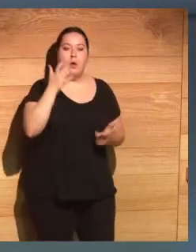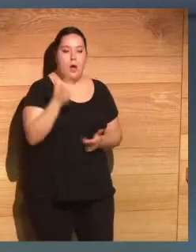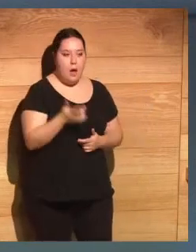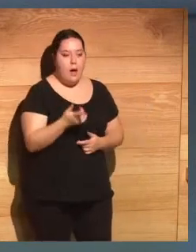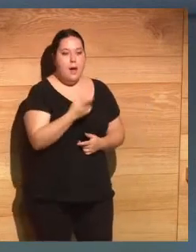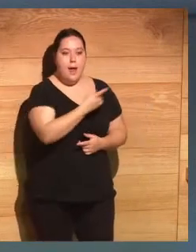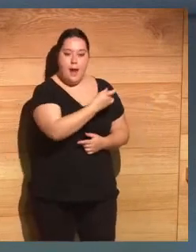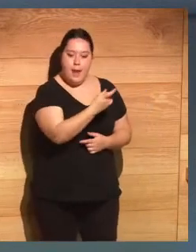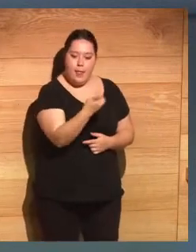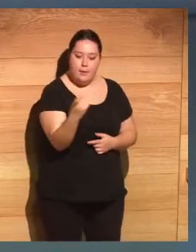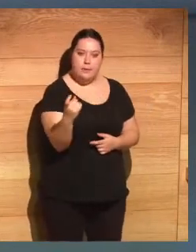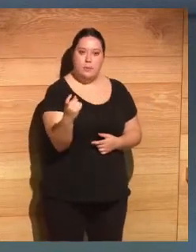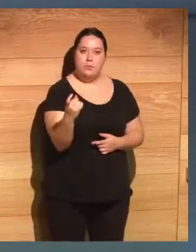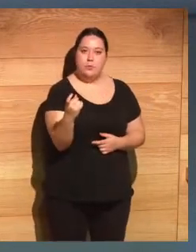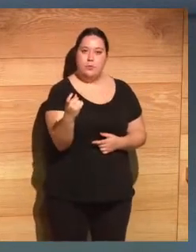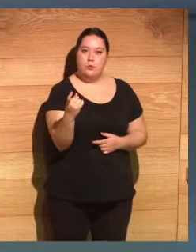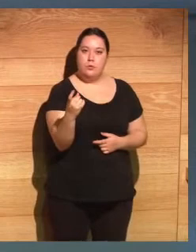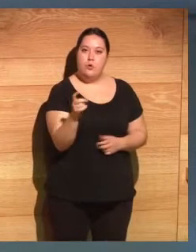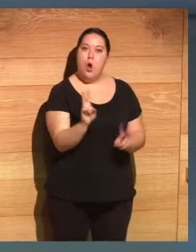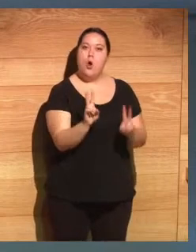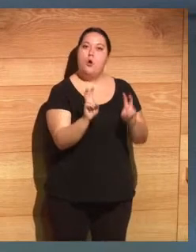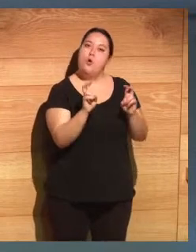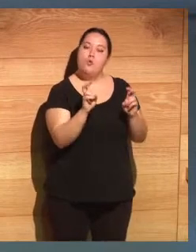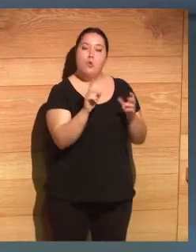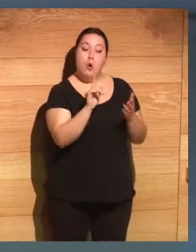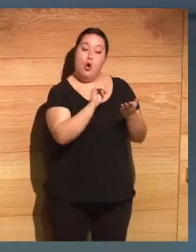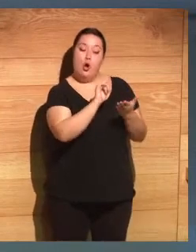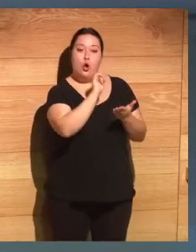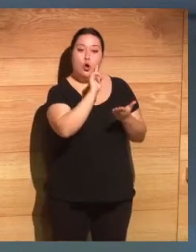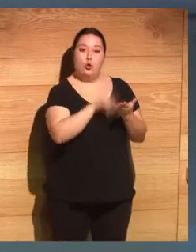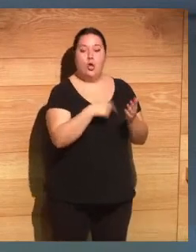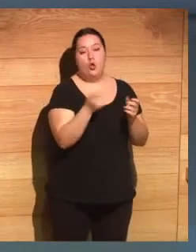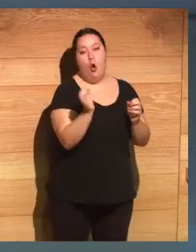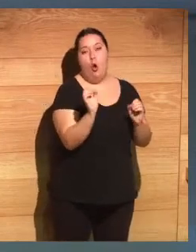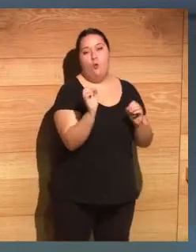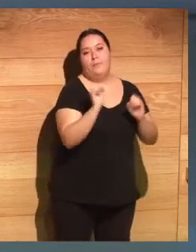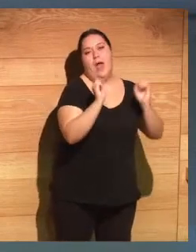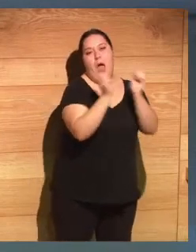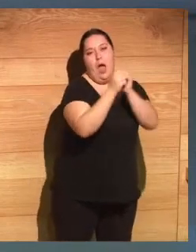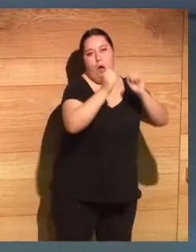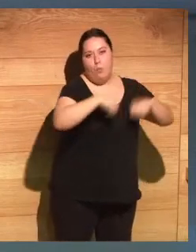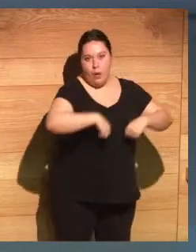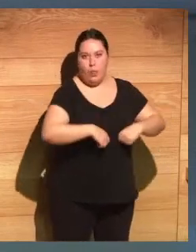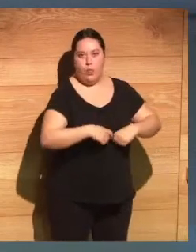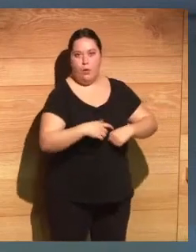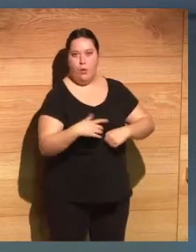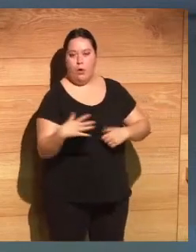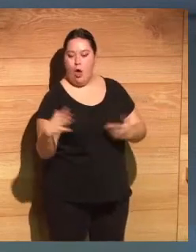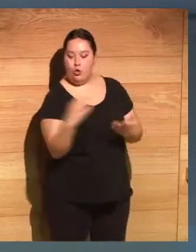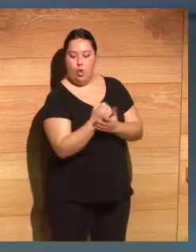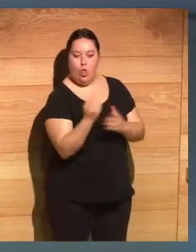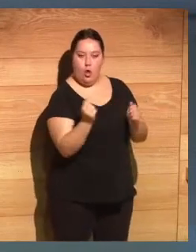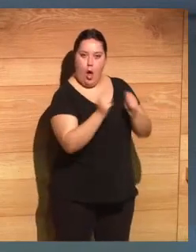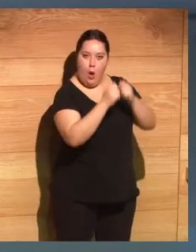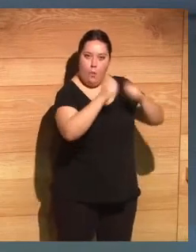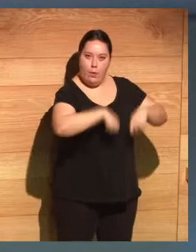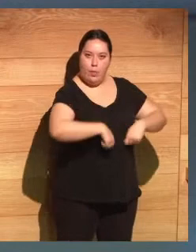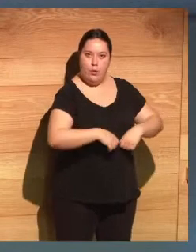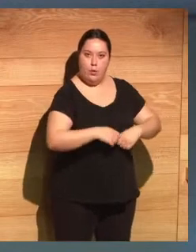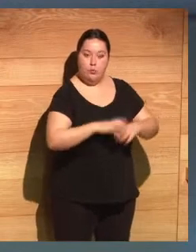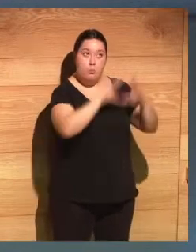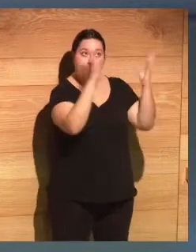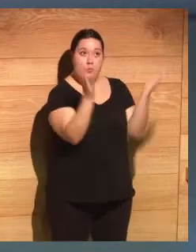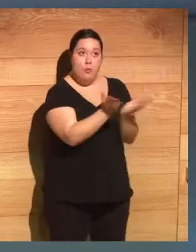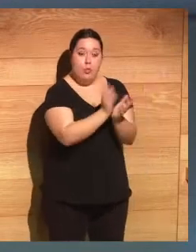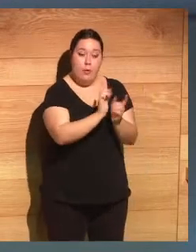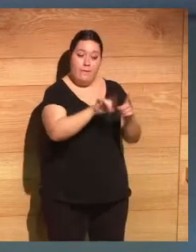que es un nuevo contrato social, un nuevo acuerdo entre todos que nos permita que el mundo que viene después